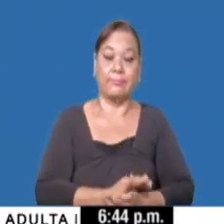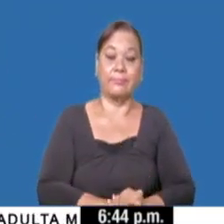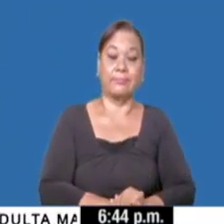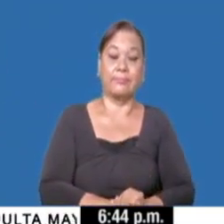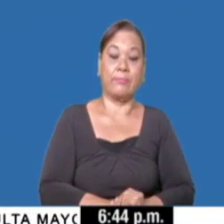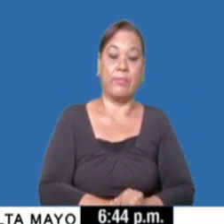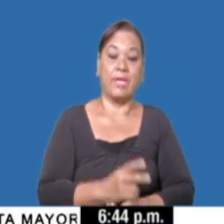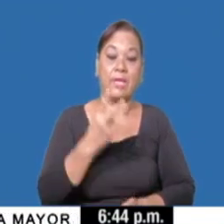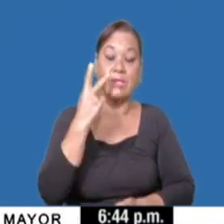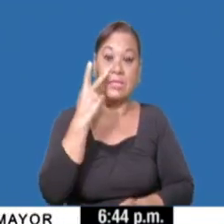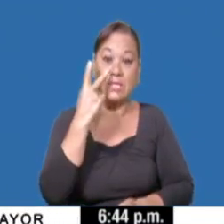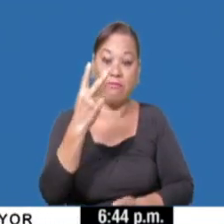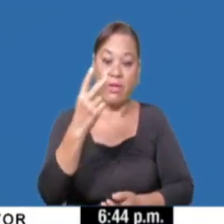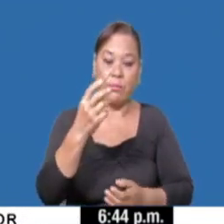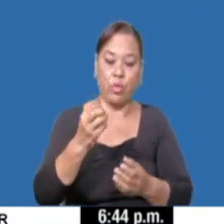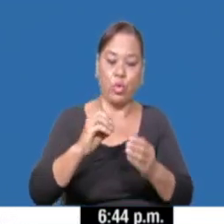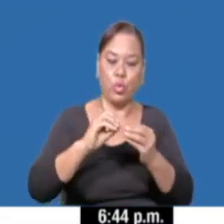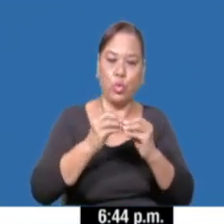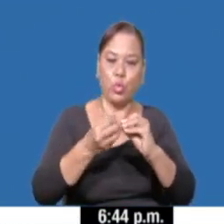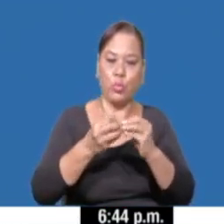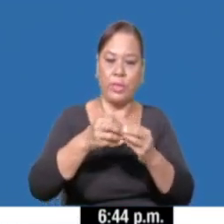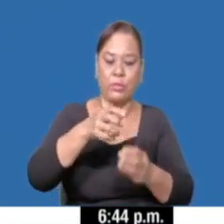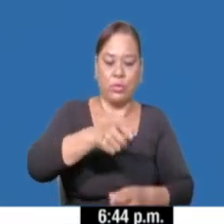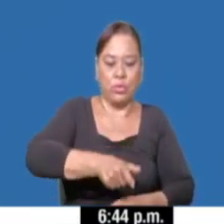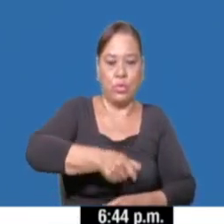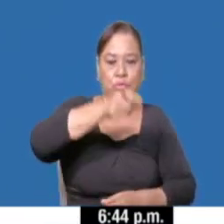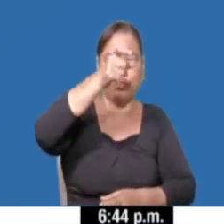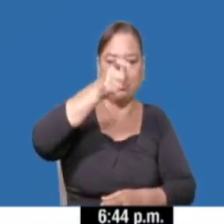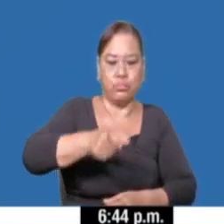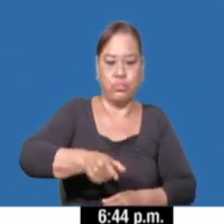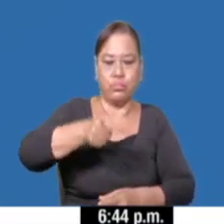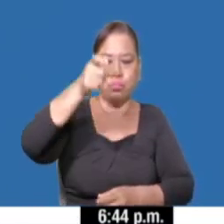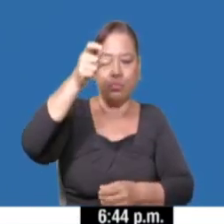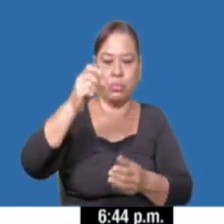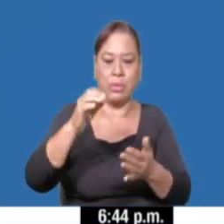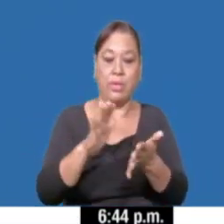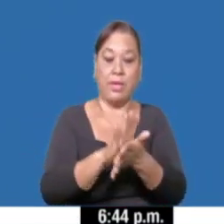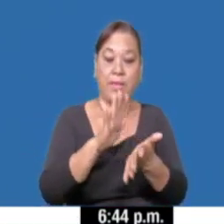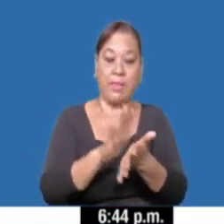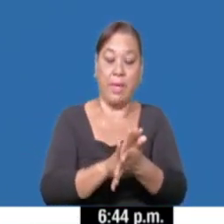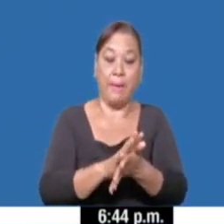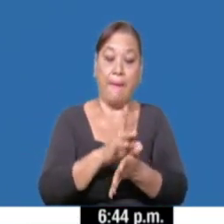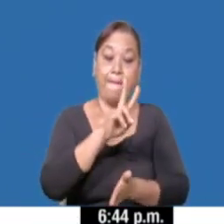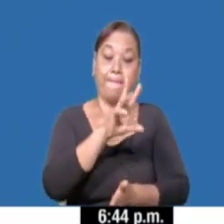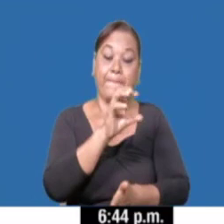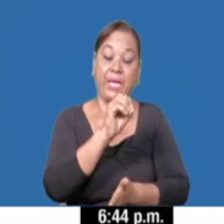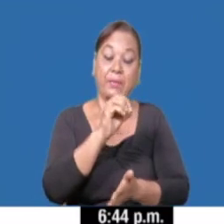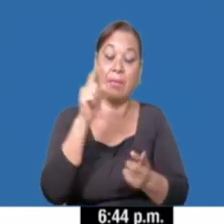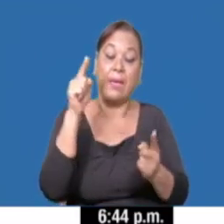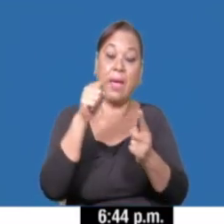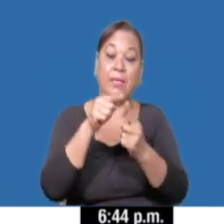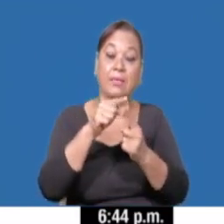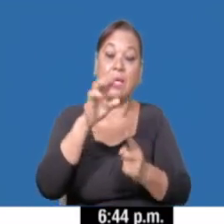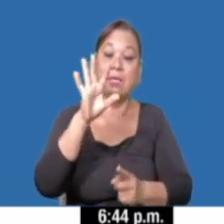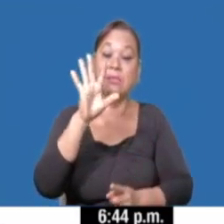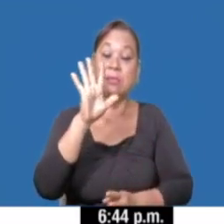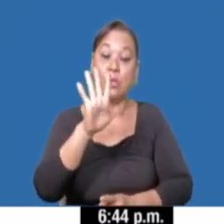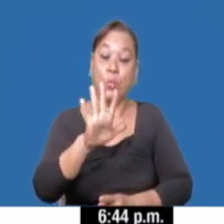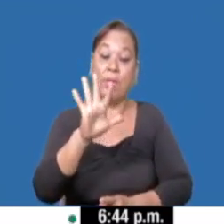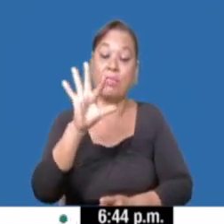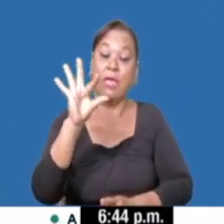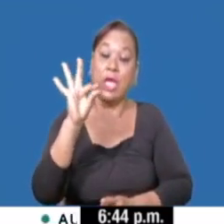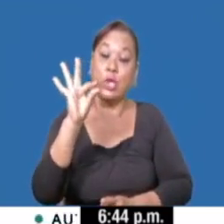Si vemos el número de casos distribuidos por grupo etario, es aquel grupo de 20 a 59 años que mayor